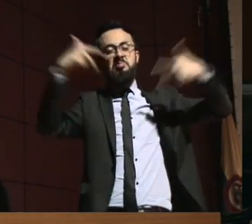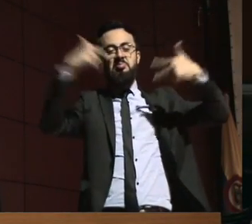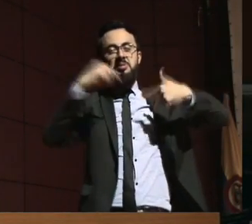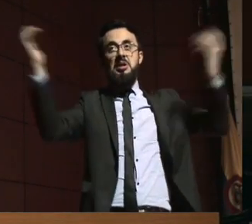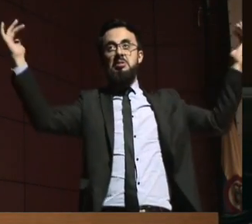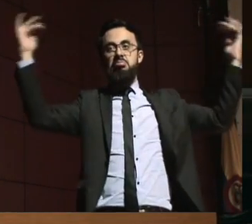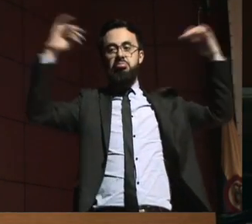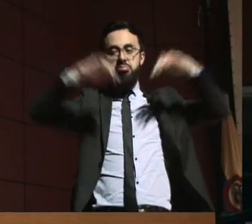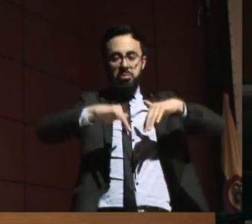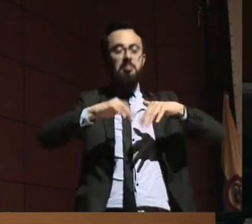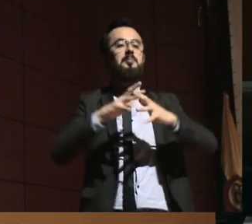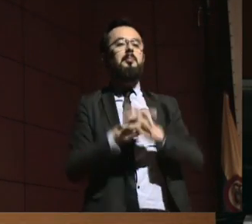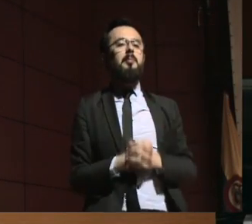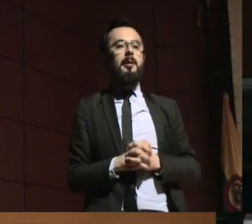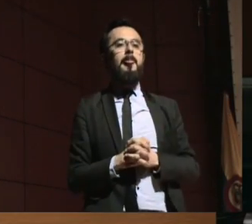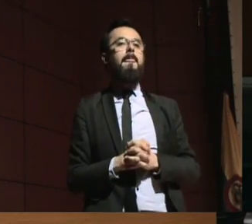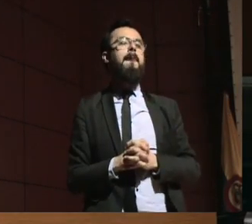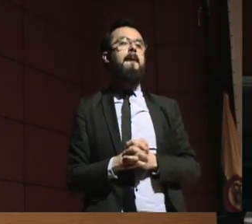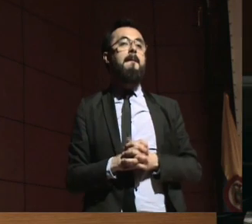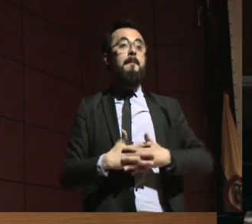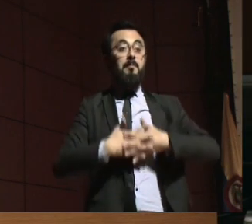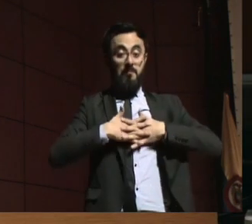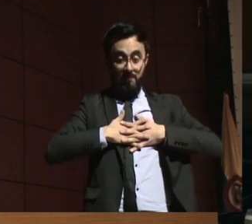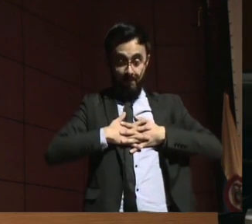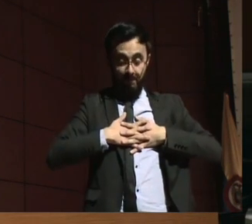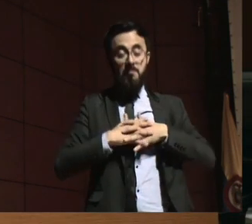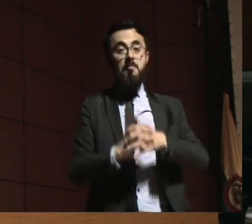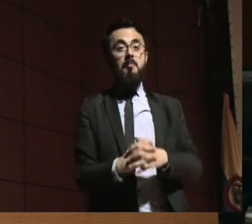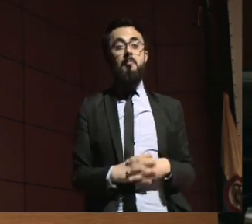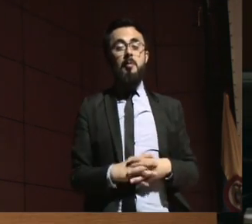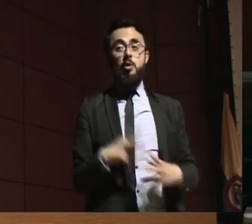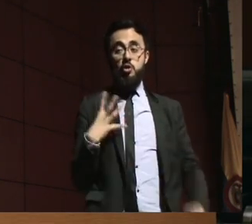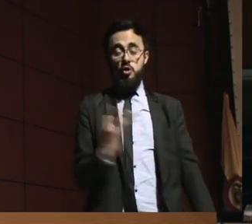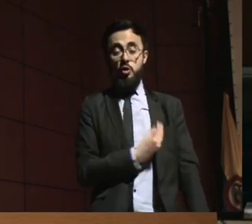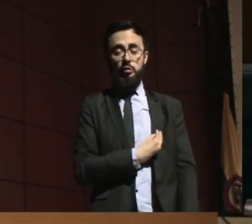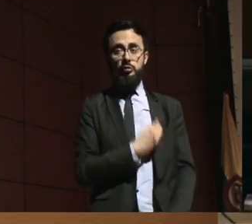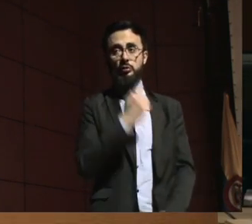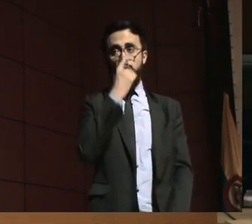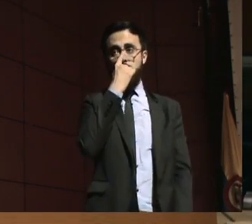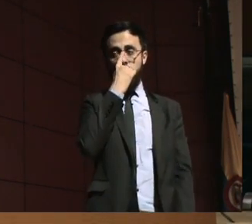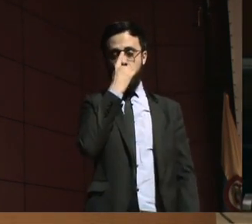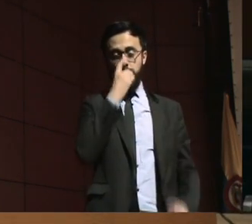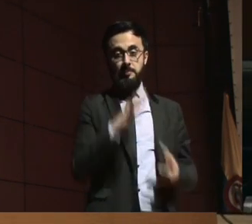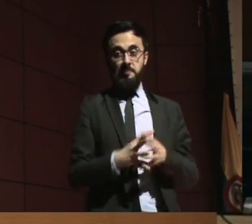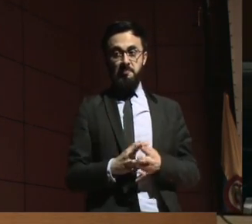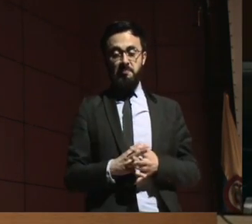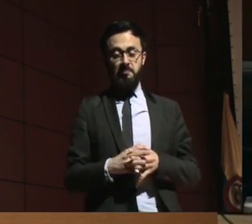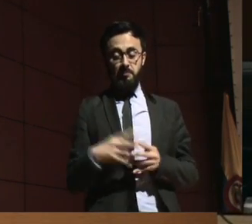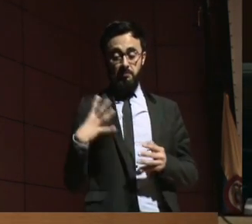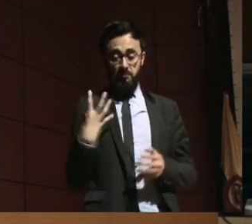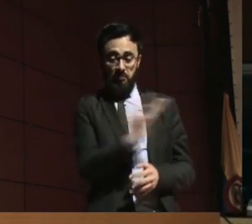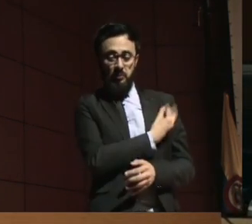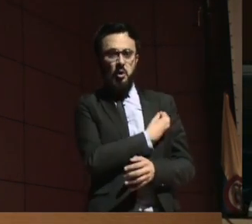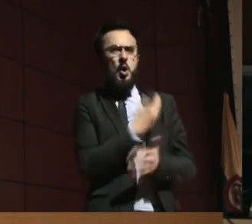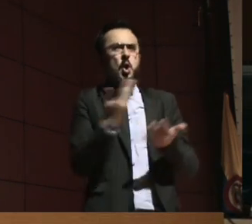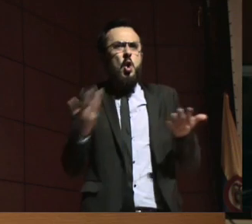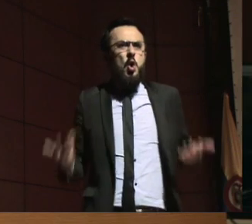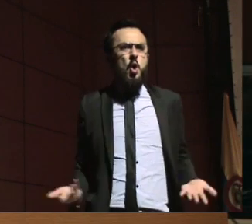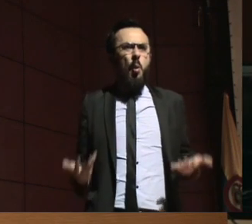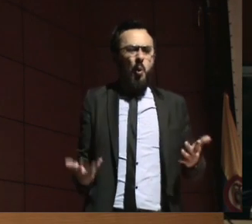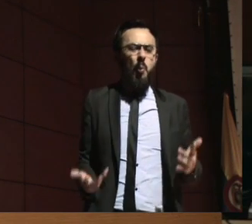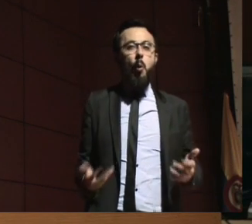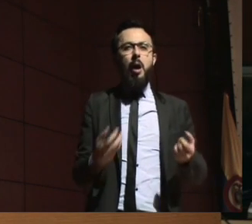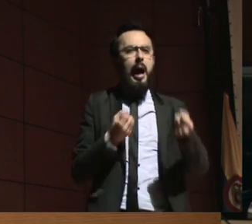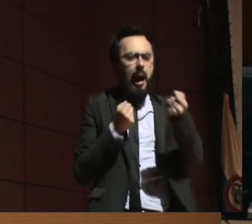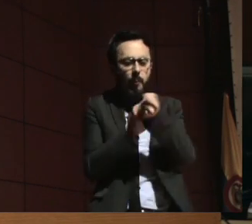Nosotros estamos haciendo la apuesta de que las mejores, digamos, personas para hacer valoración de